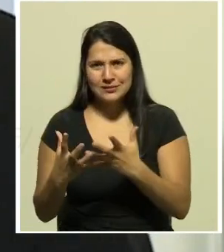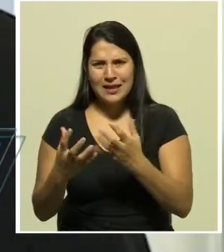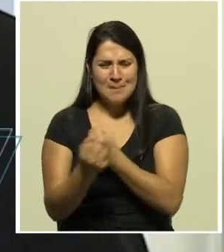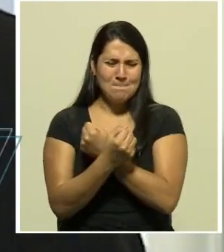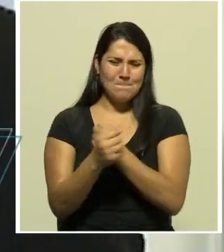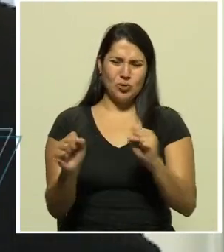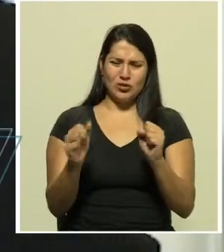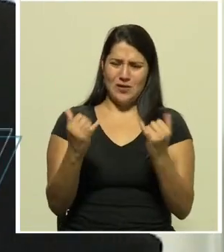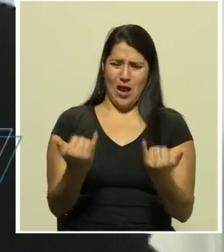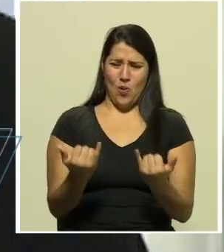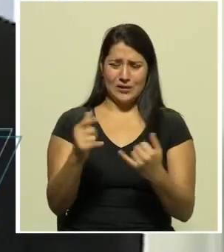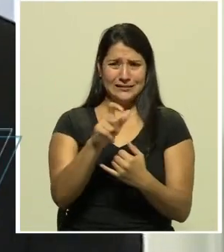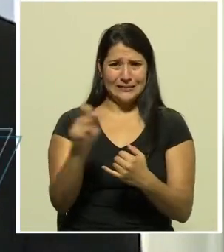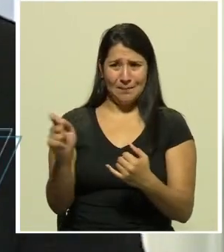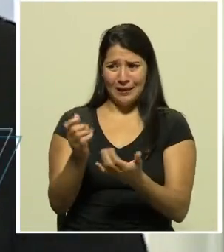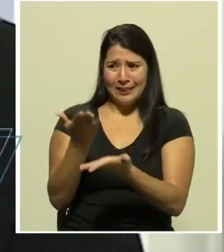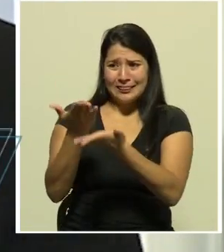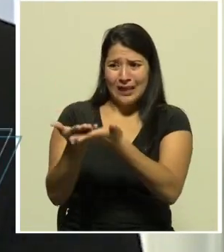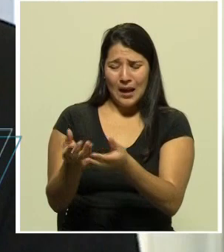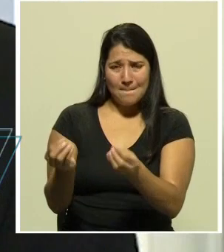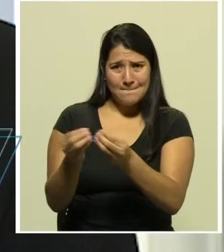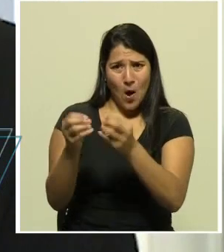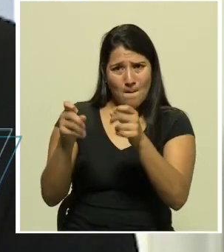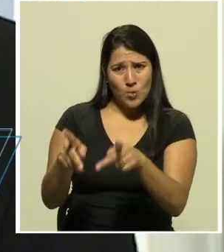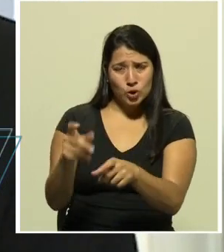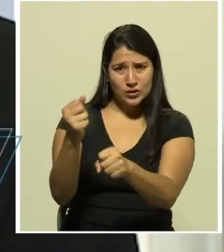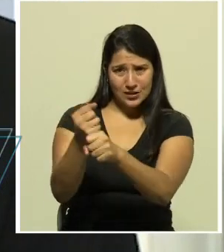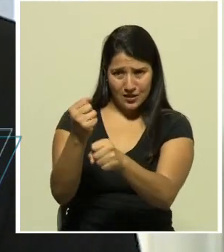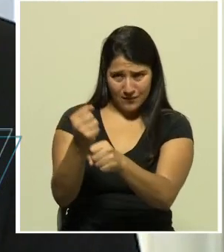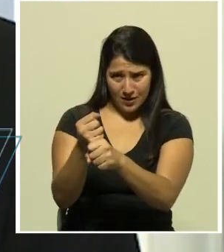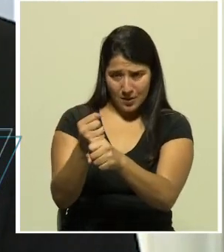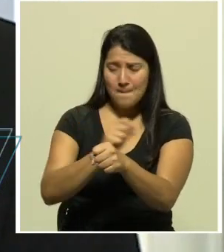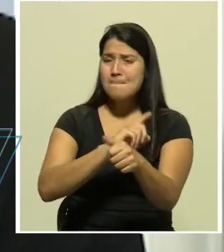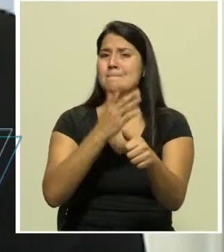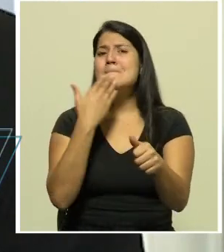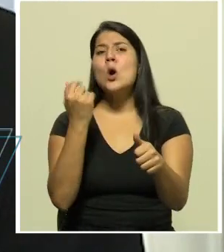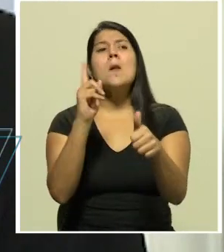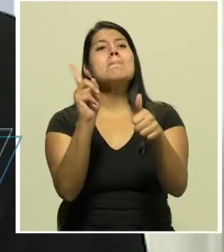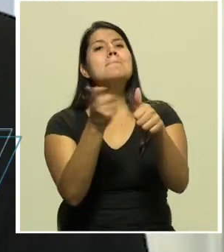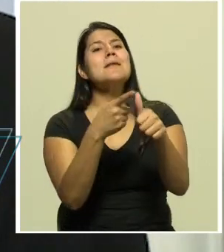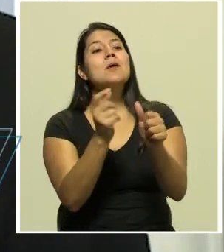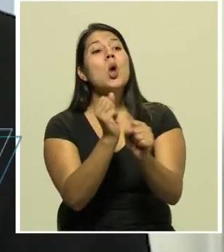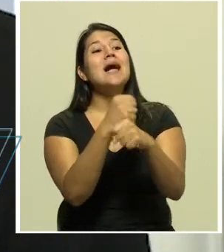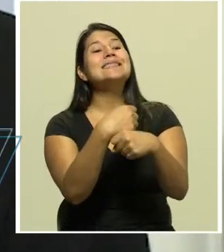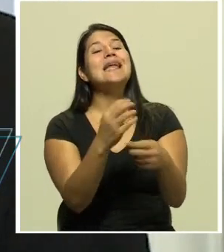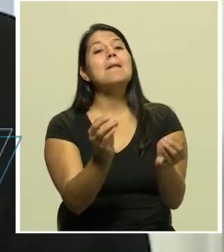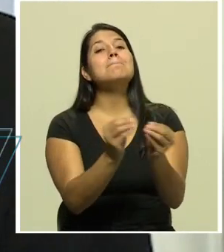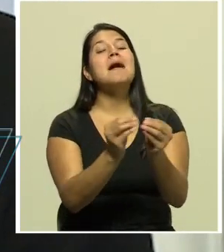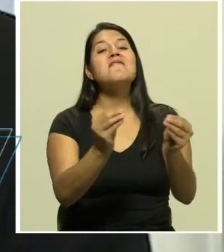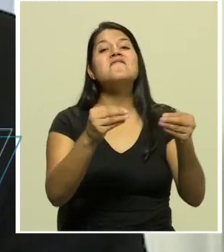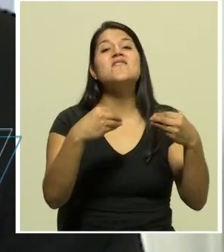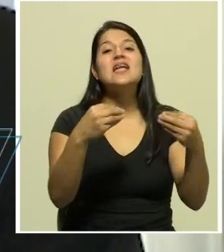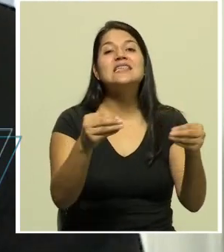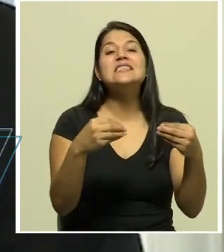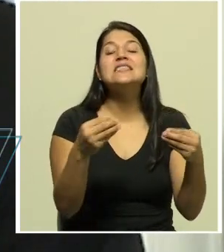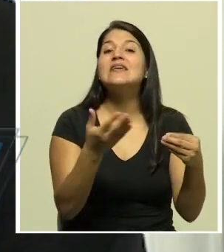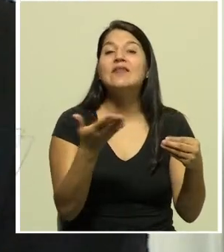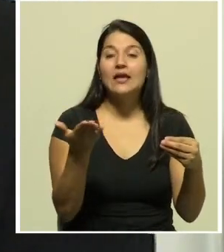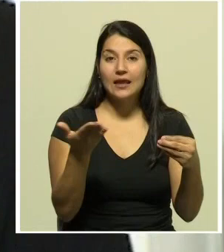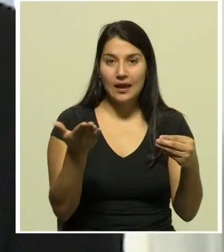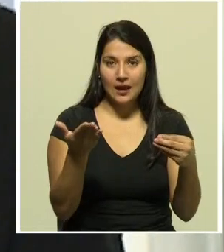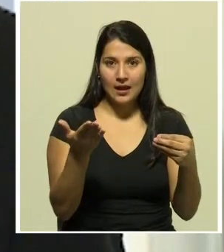Mientras no sea posible flexibilizar las